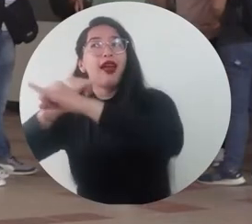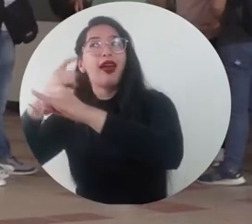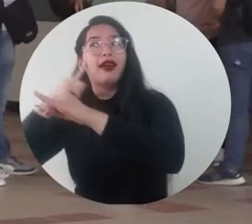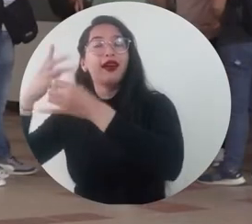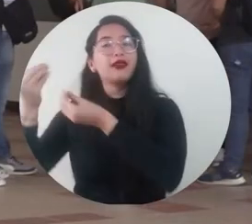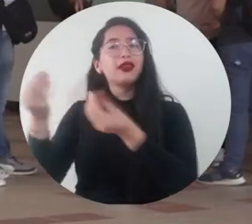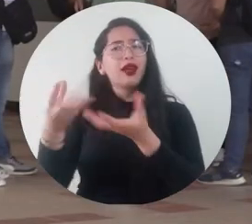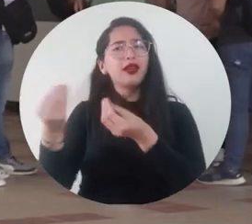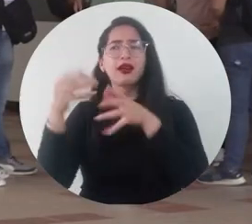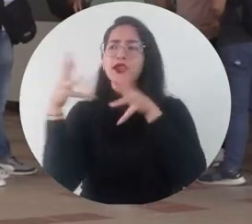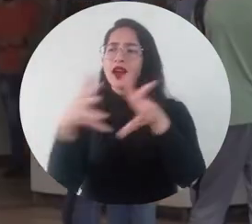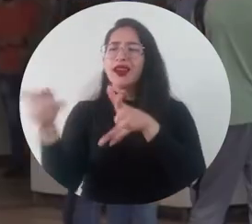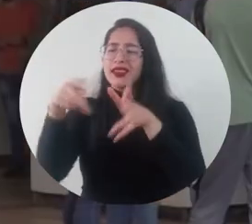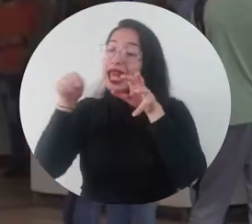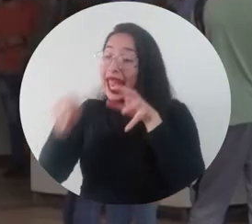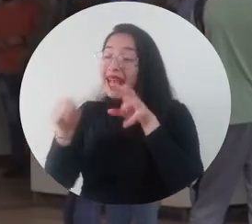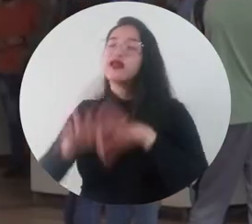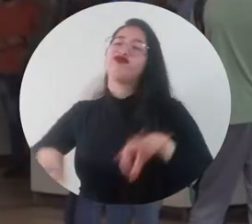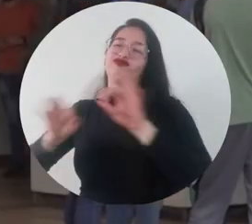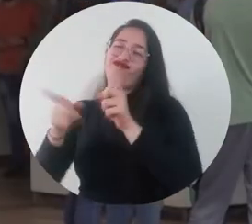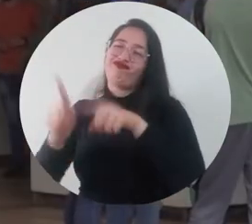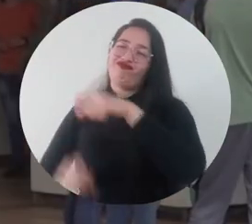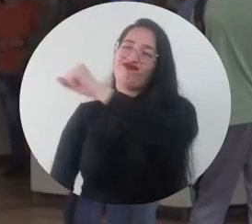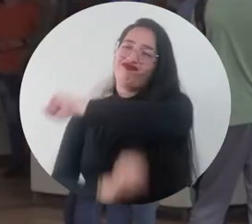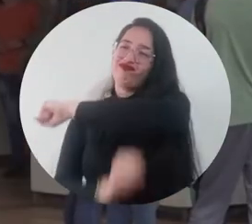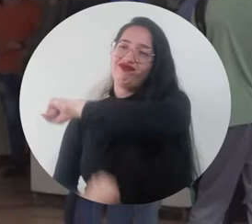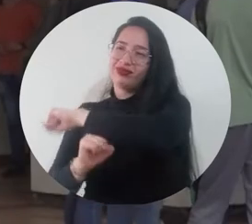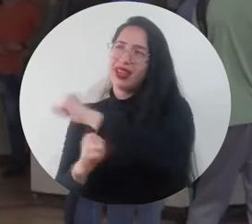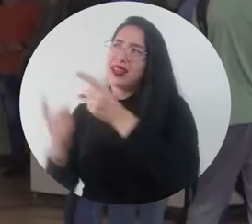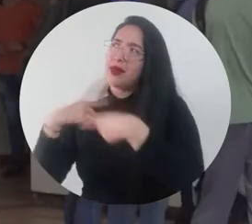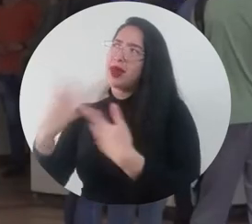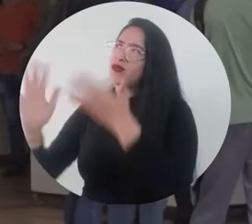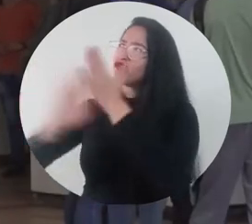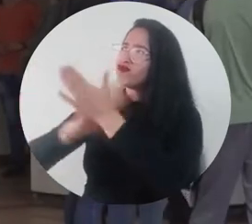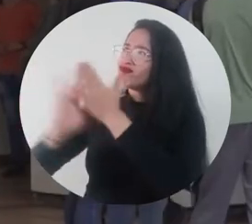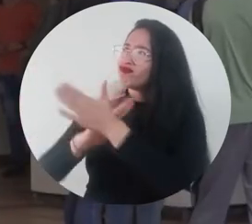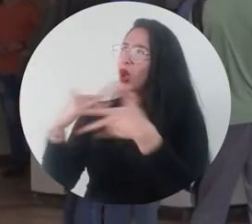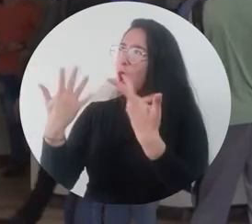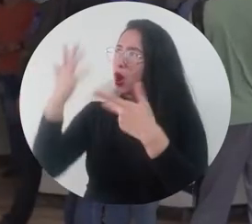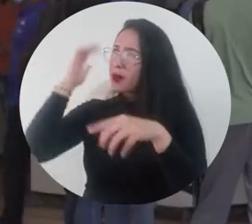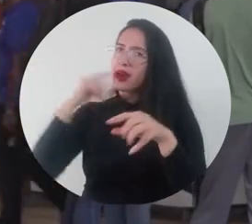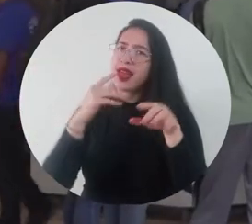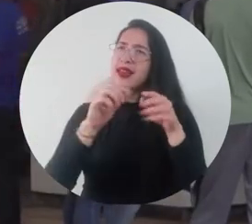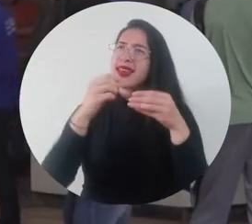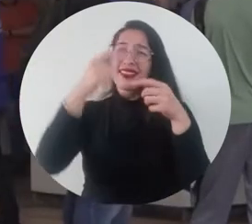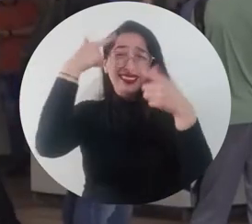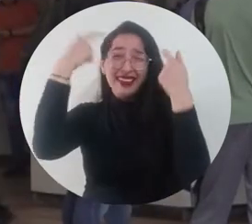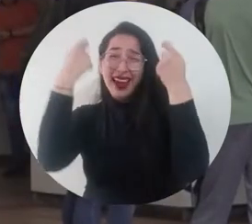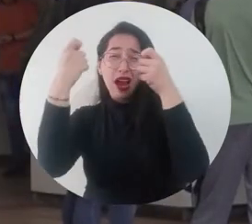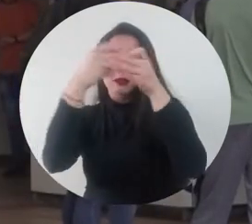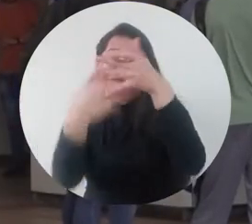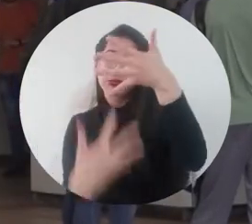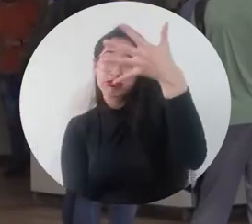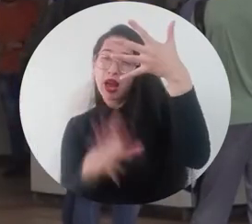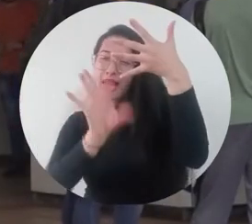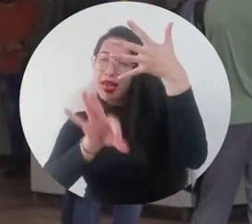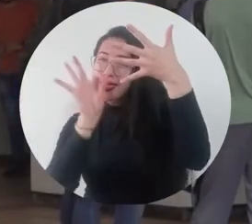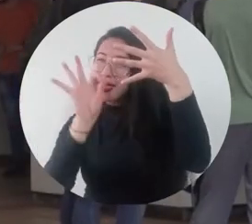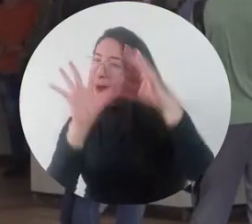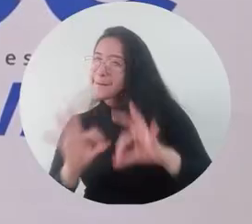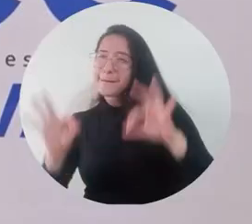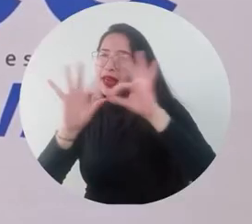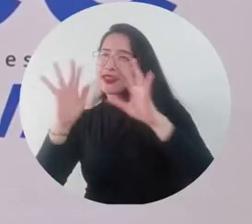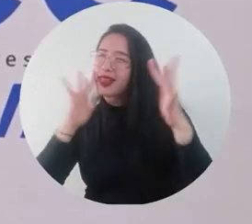internacionales y el objetivo es que nosotros podamos conocer cómo vendría siendo y cuál estrategia vamos a